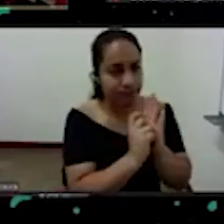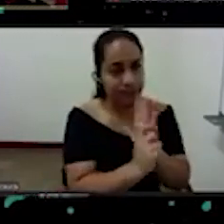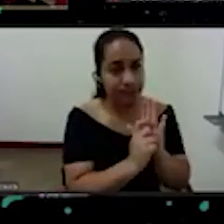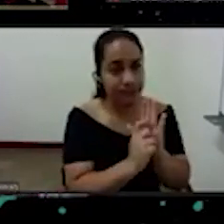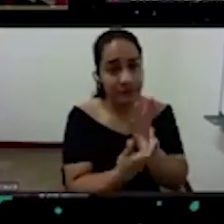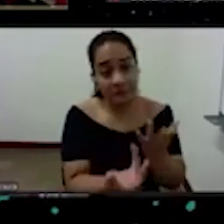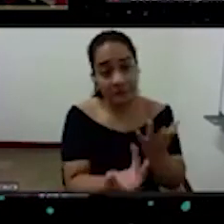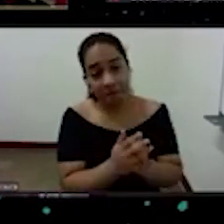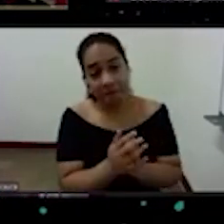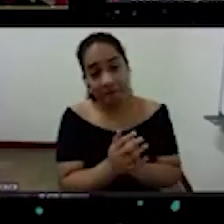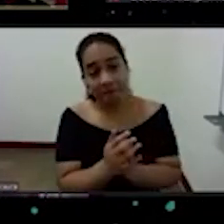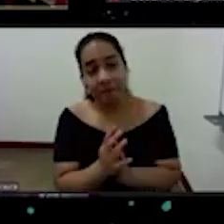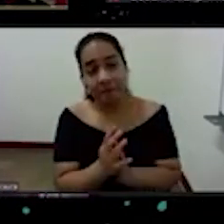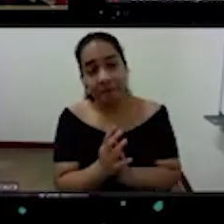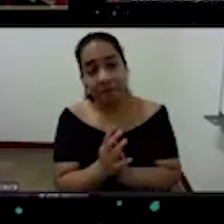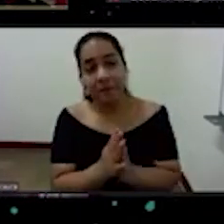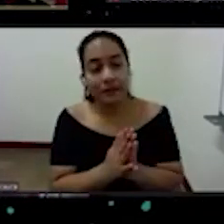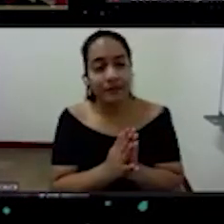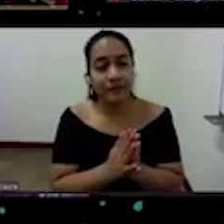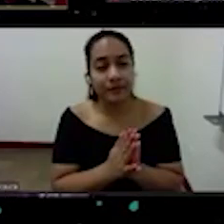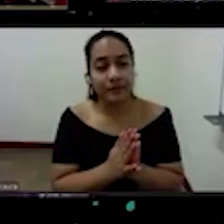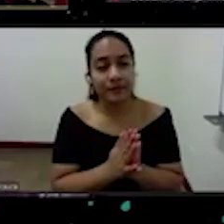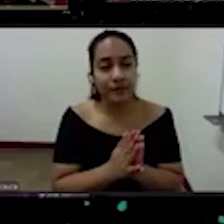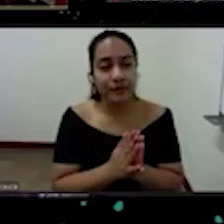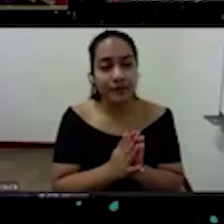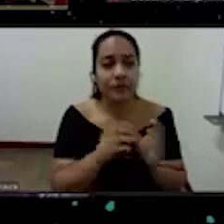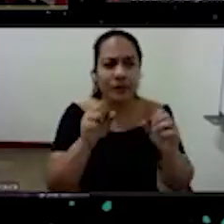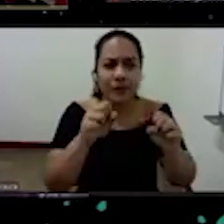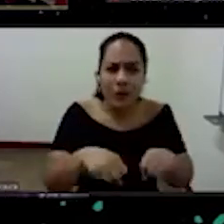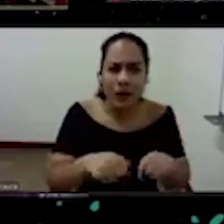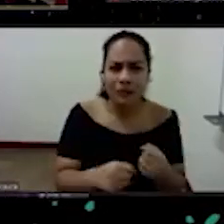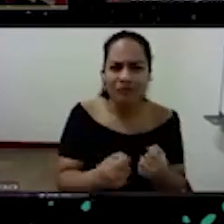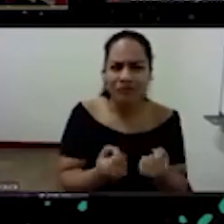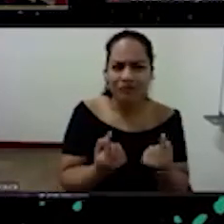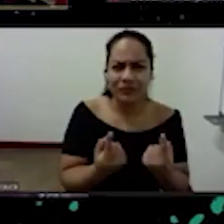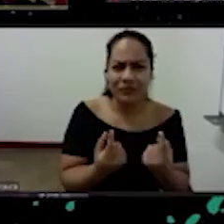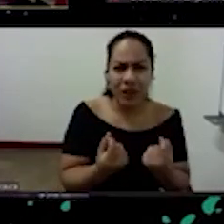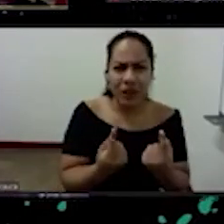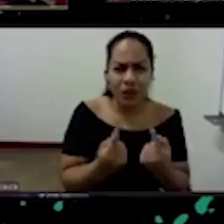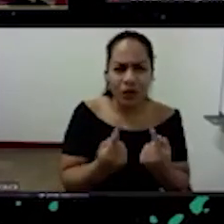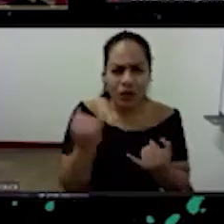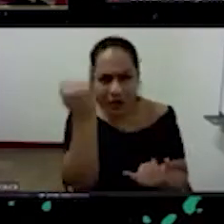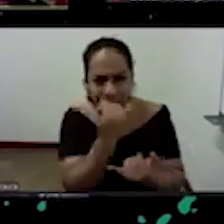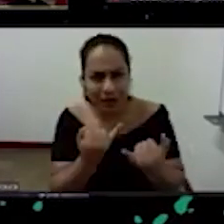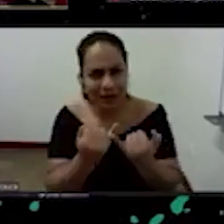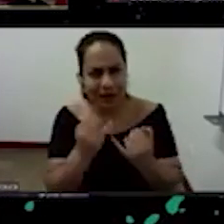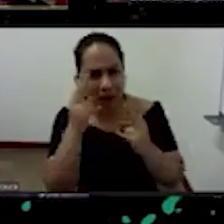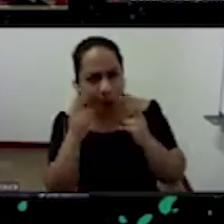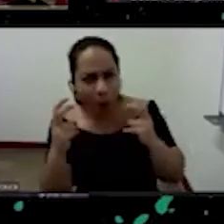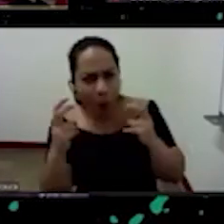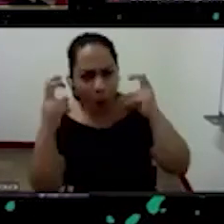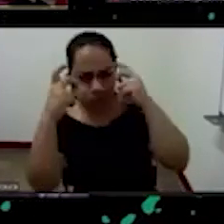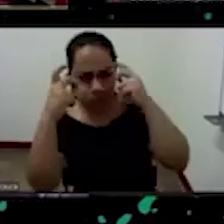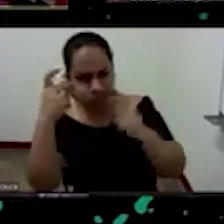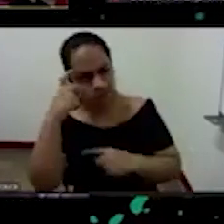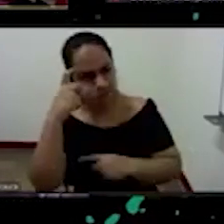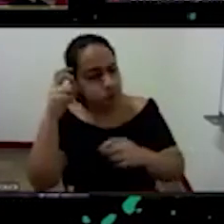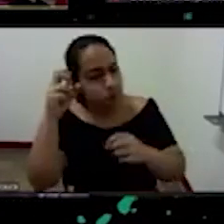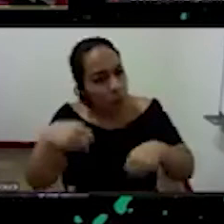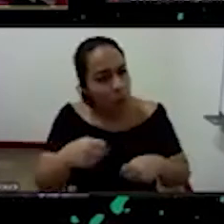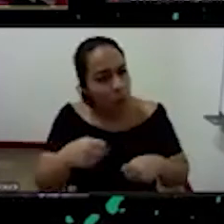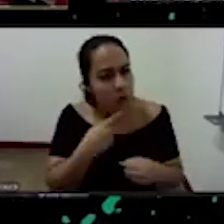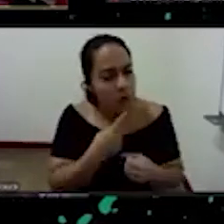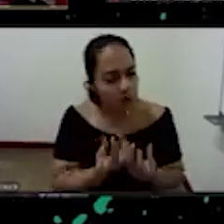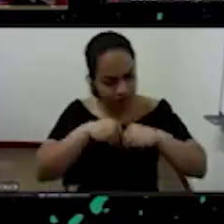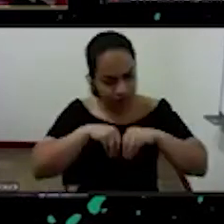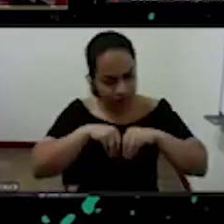que la identidad cognitiva se funda esencialmente